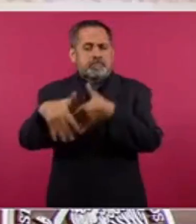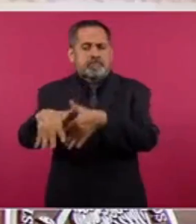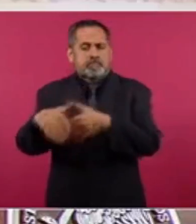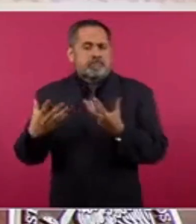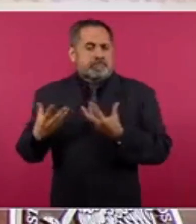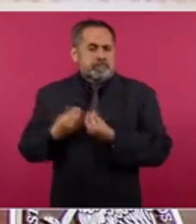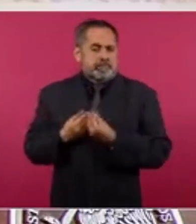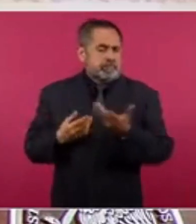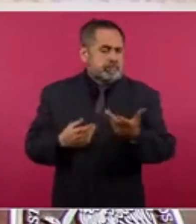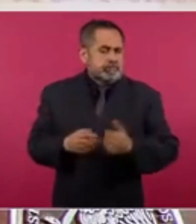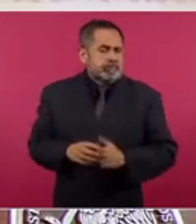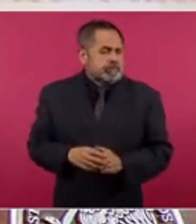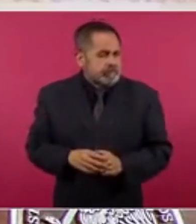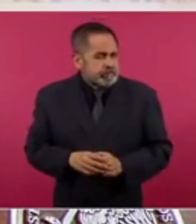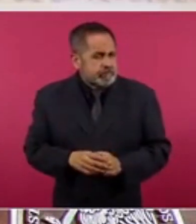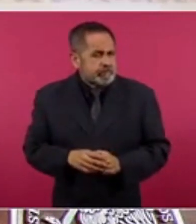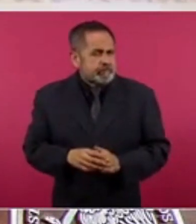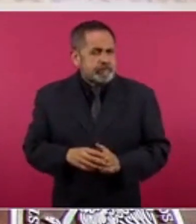¿Mande?